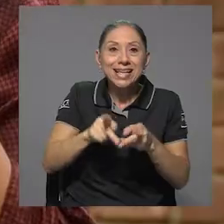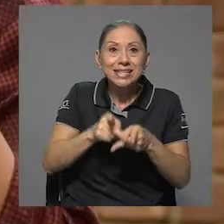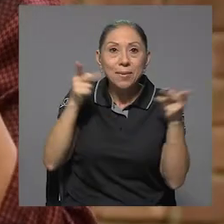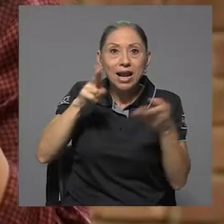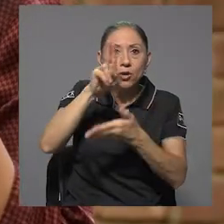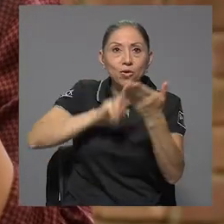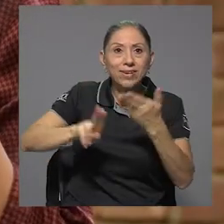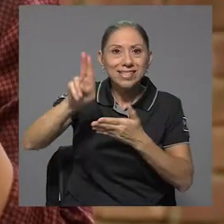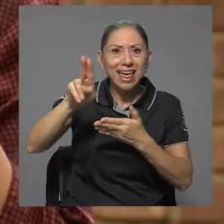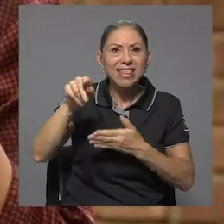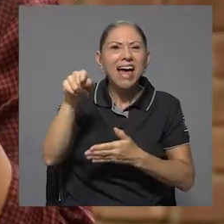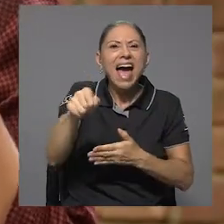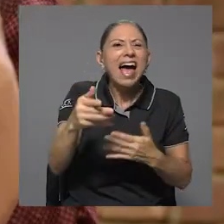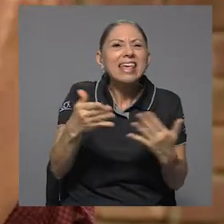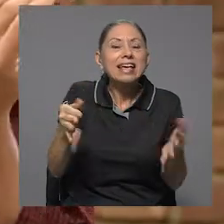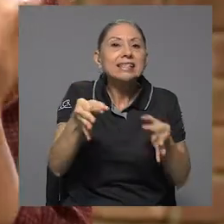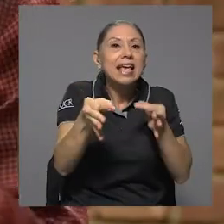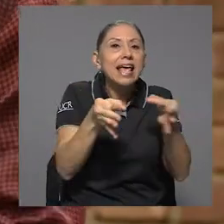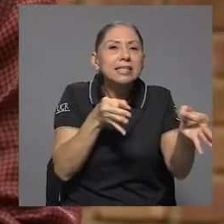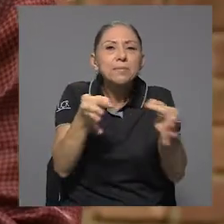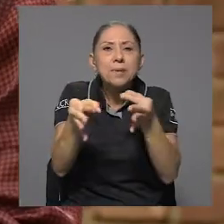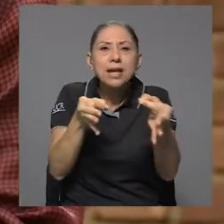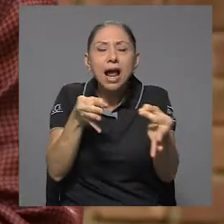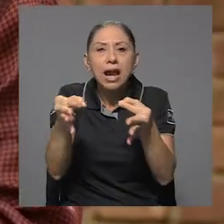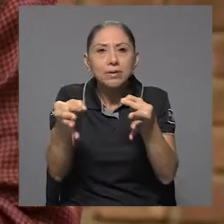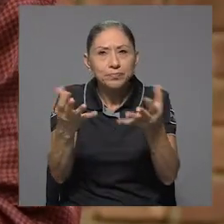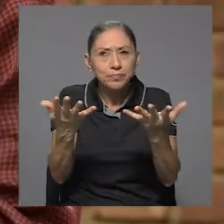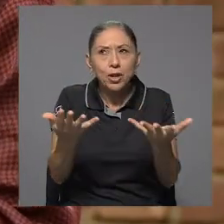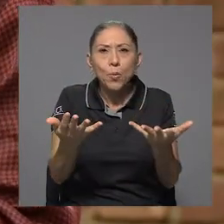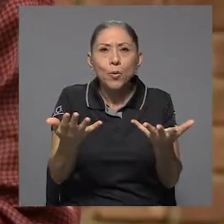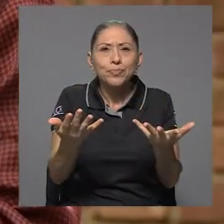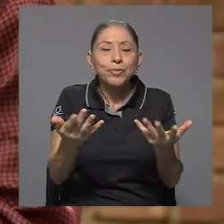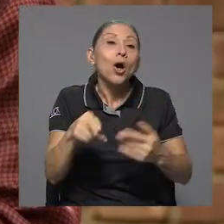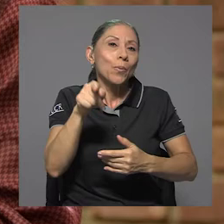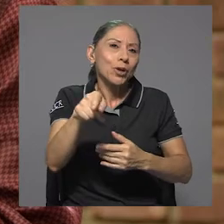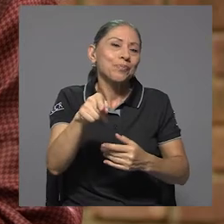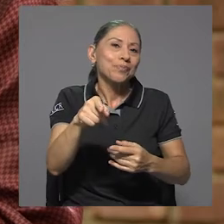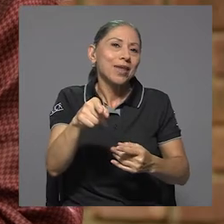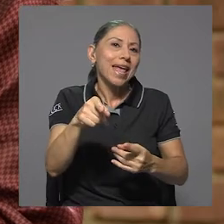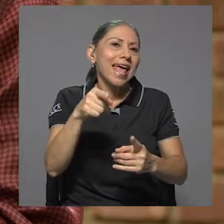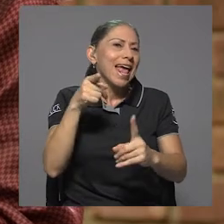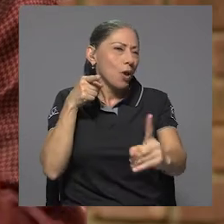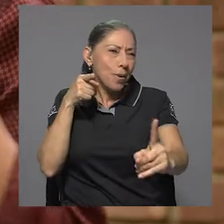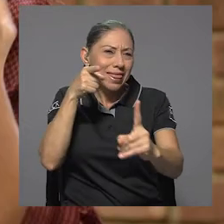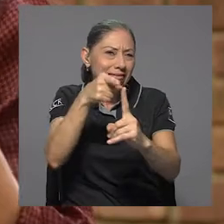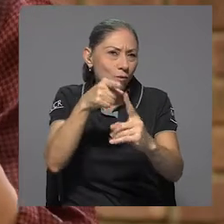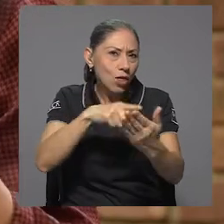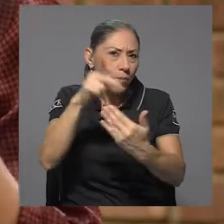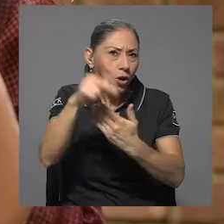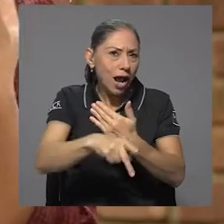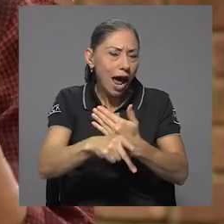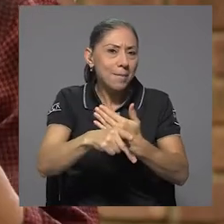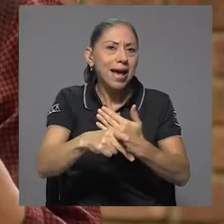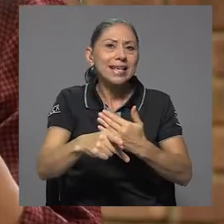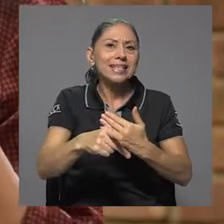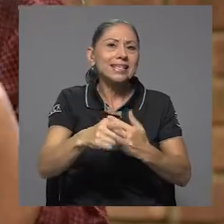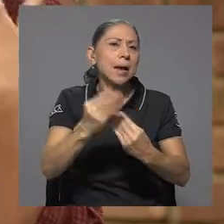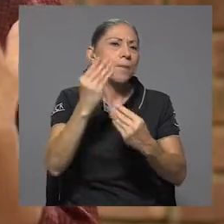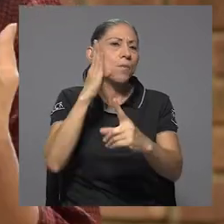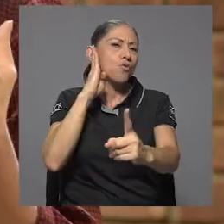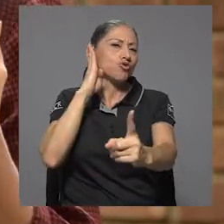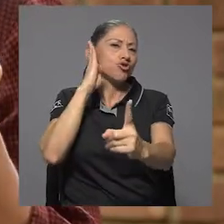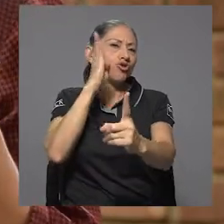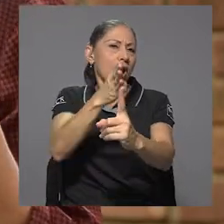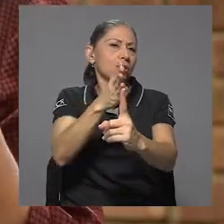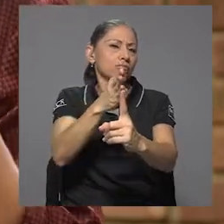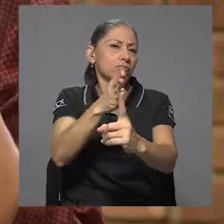explicar de forma, una forma, el programa tiene el objetivo de ser como muy llano, ¿verdad? Muy directo y muy